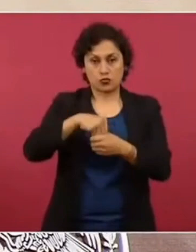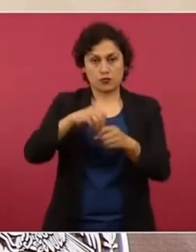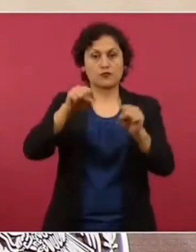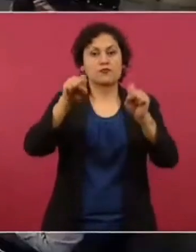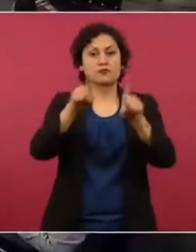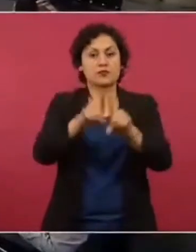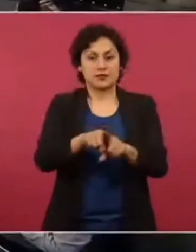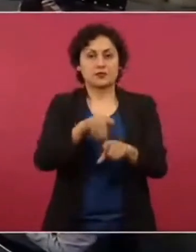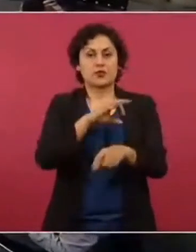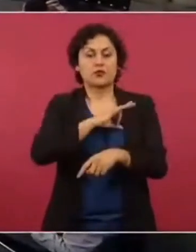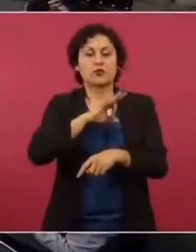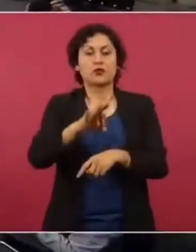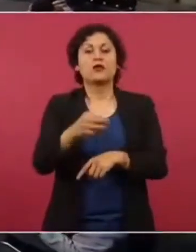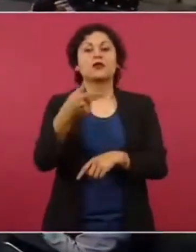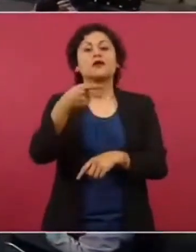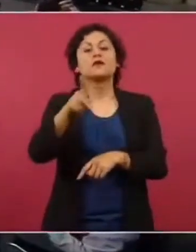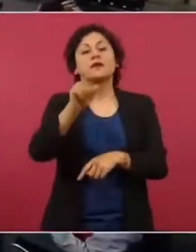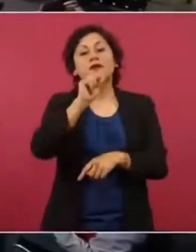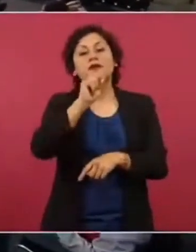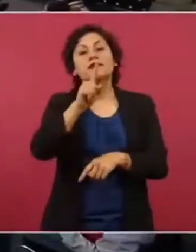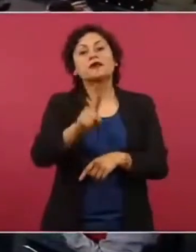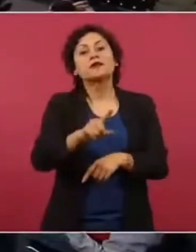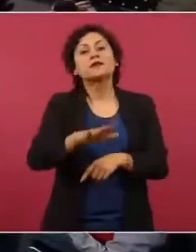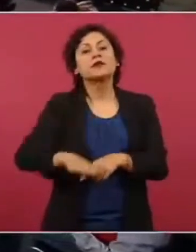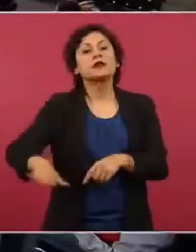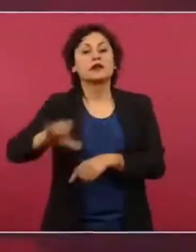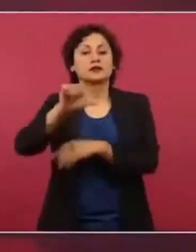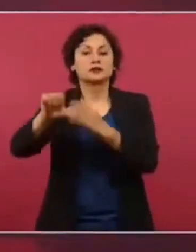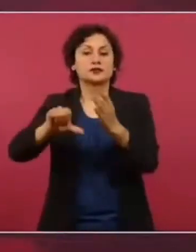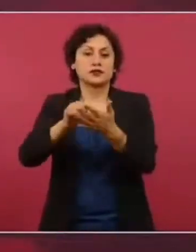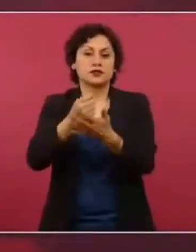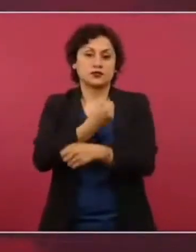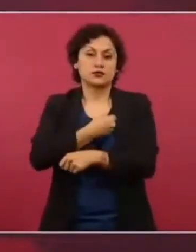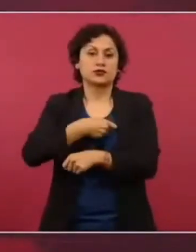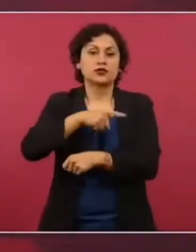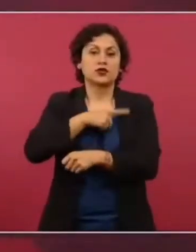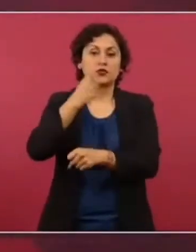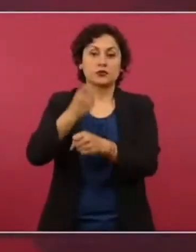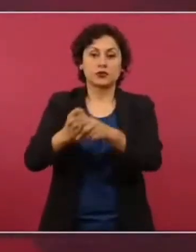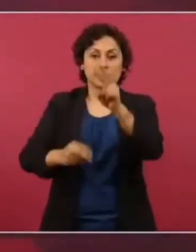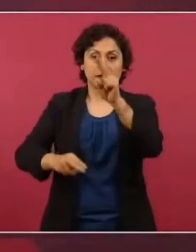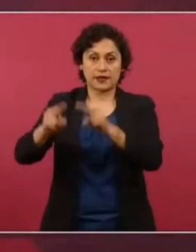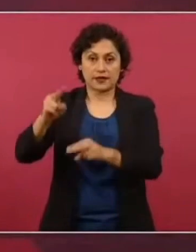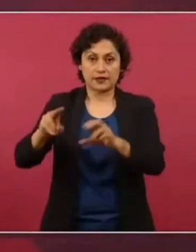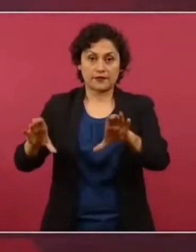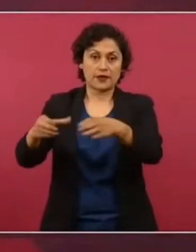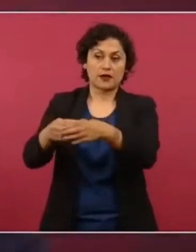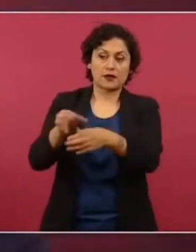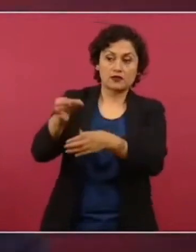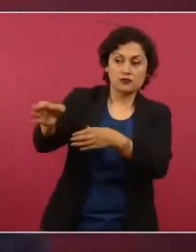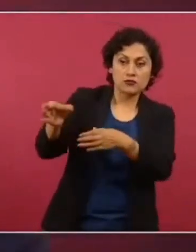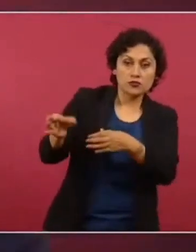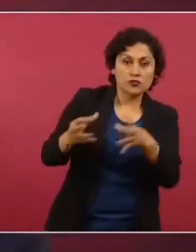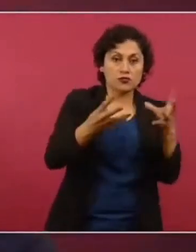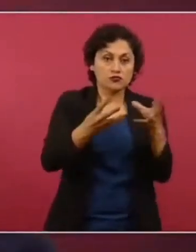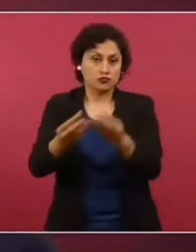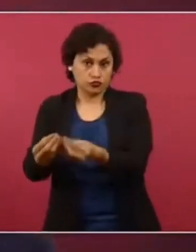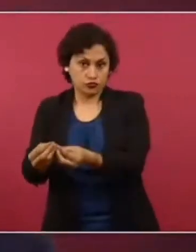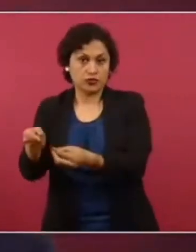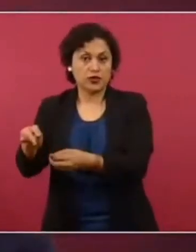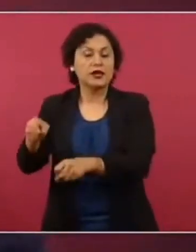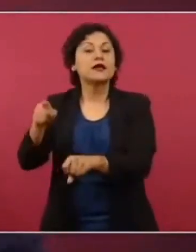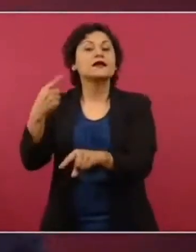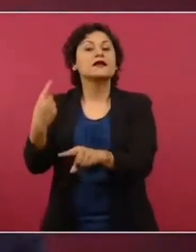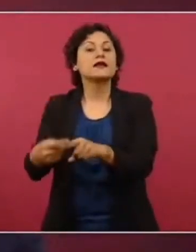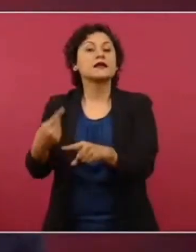bajan a las unidades médicas rurales, a los centros de salud de primer nivel, y se replican por parte del personal de enfermería, que